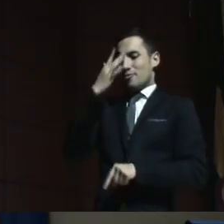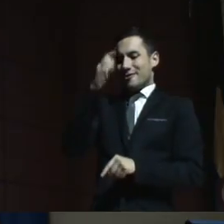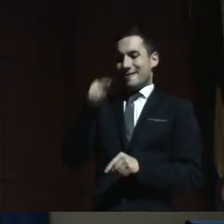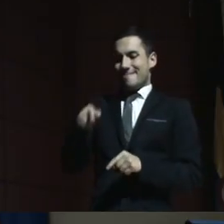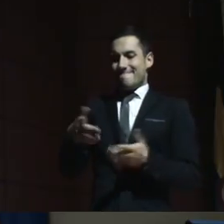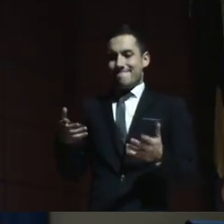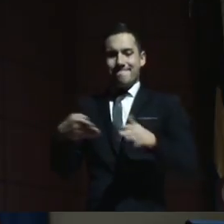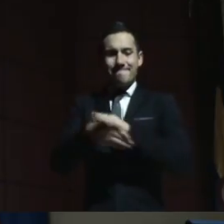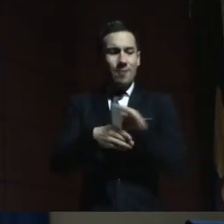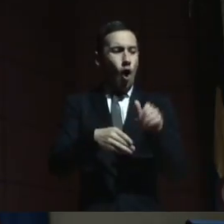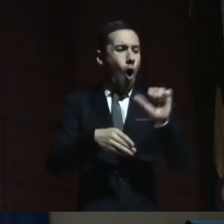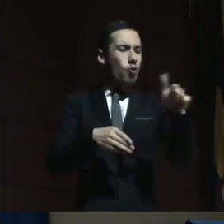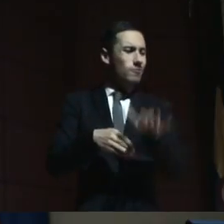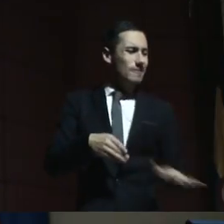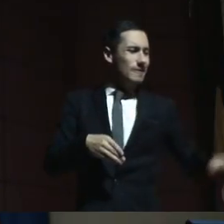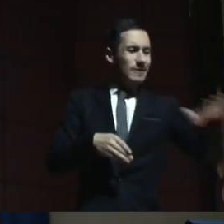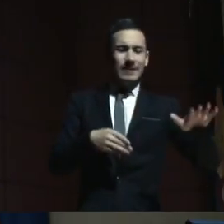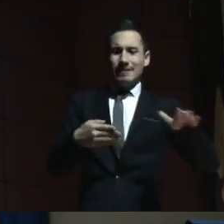acá con los demás.